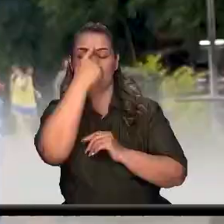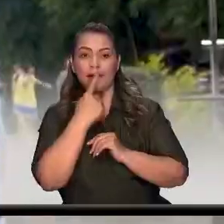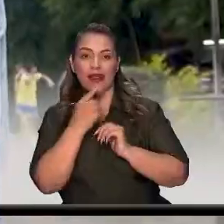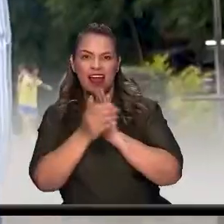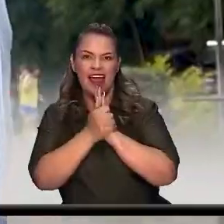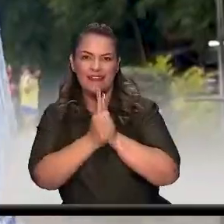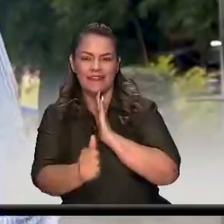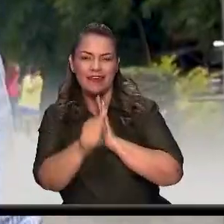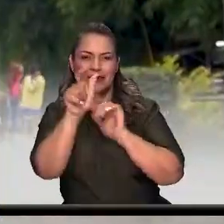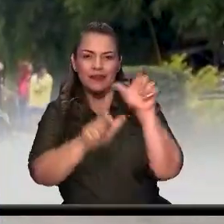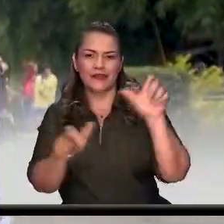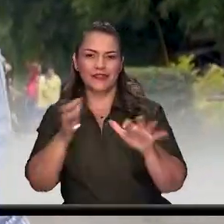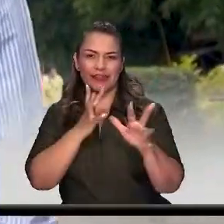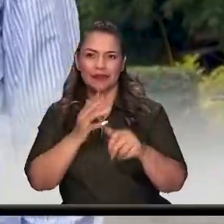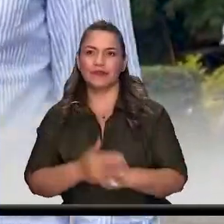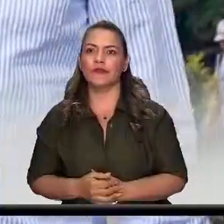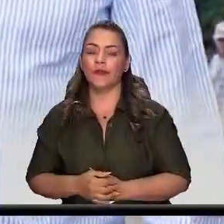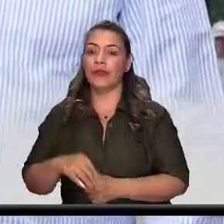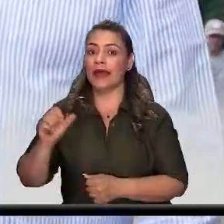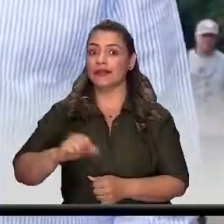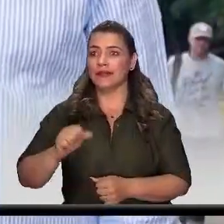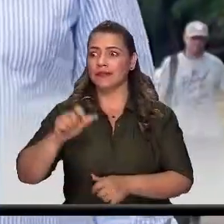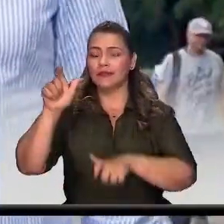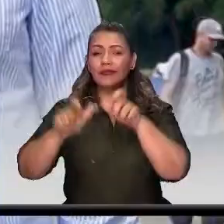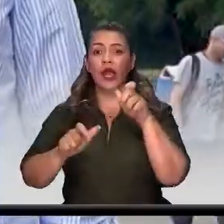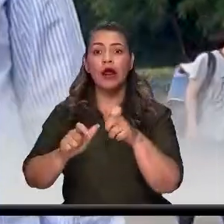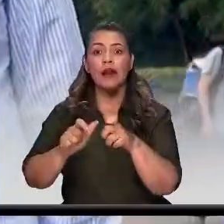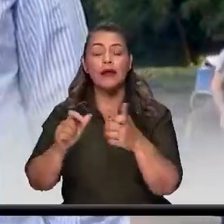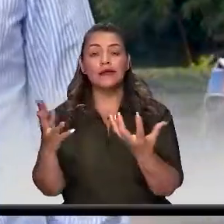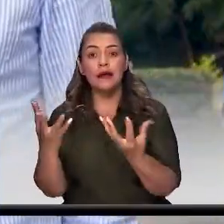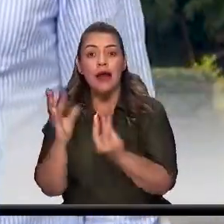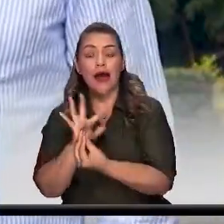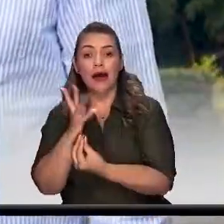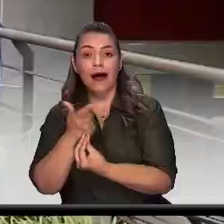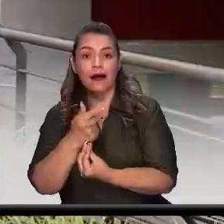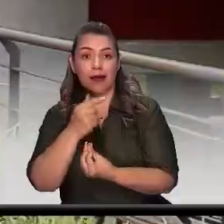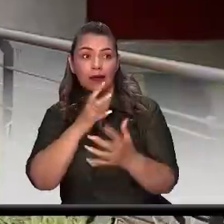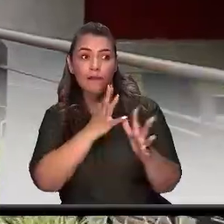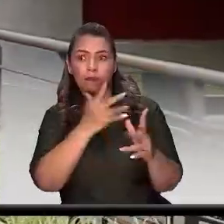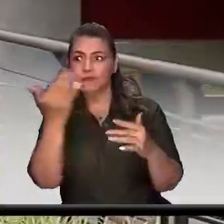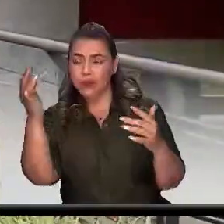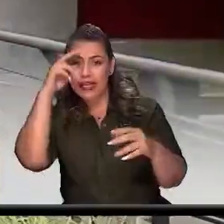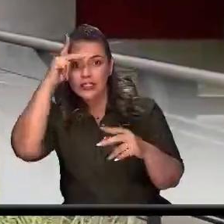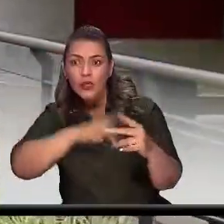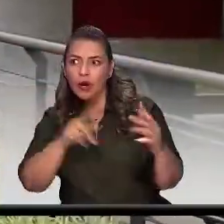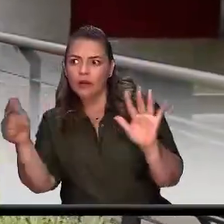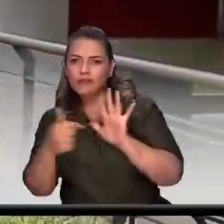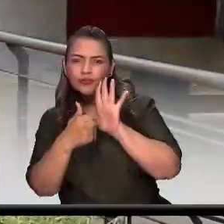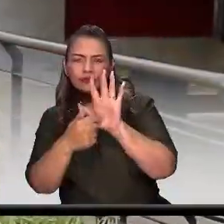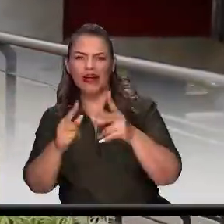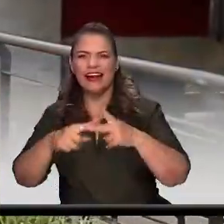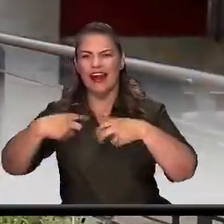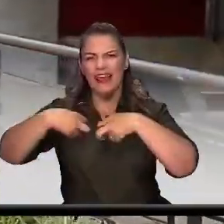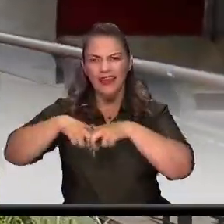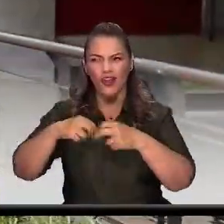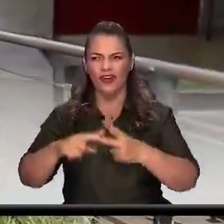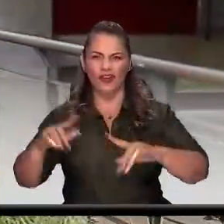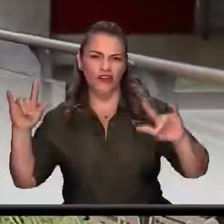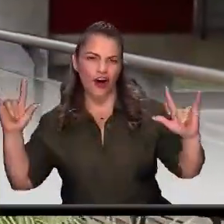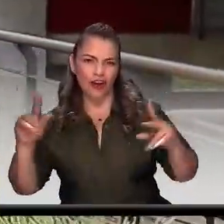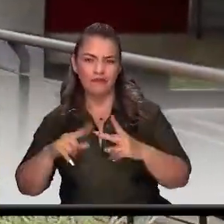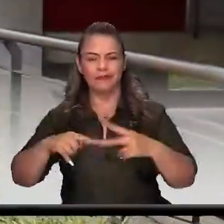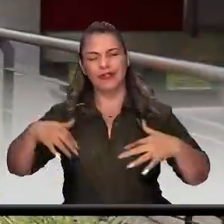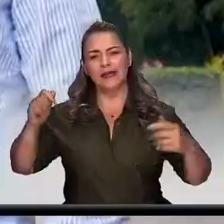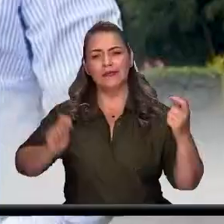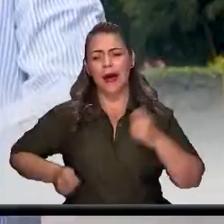es, alcalde, conoceremos la historia de los artistas itagüiseños que participaron en las diferentes tarimas. Además tuvimos reggaetón, rock, salsa, vallenato,